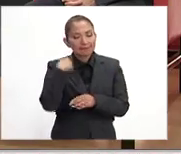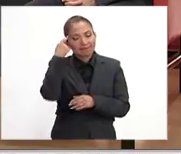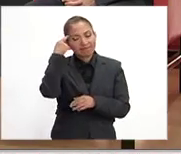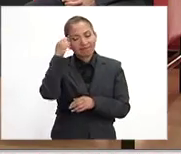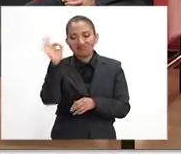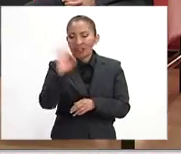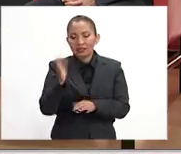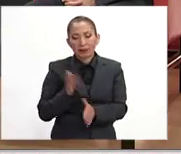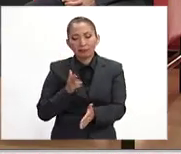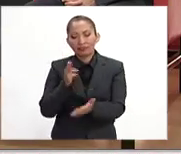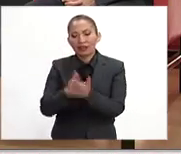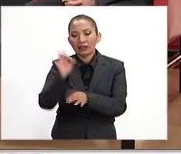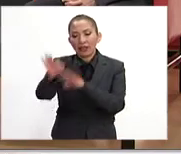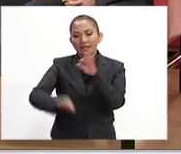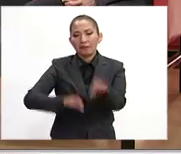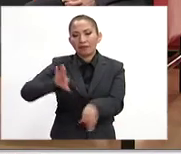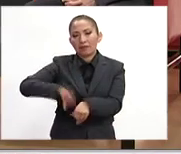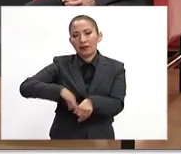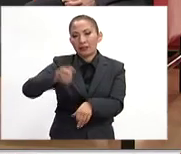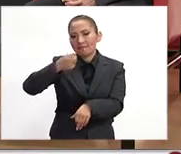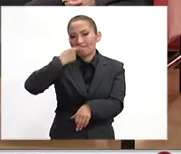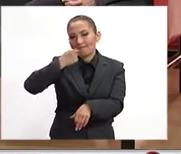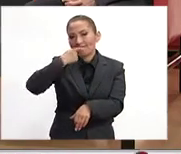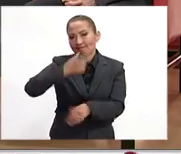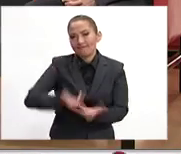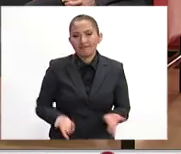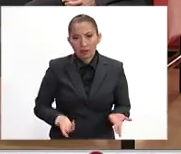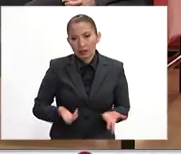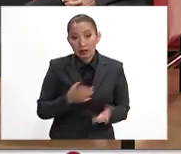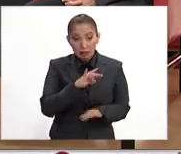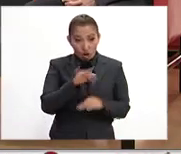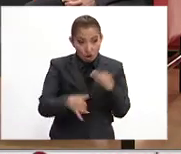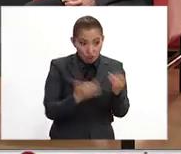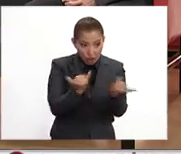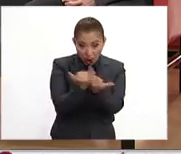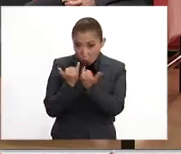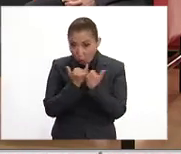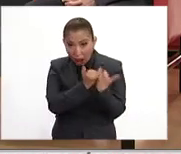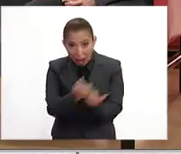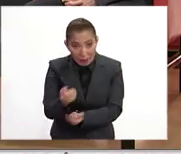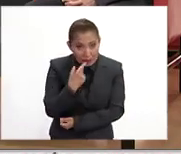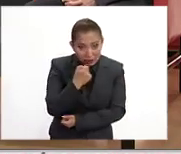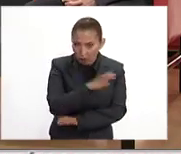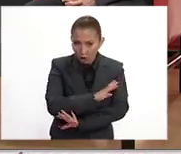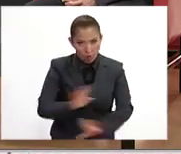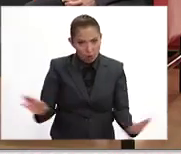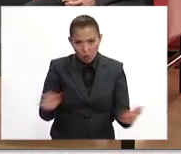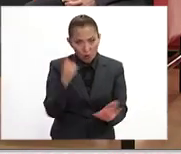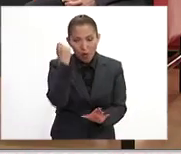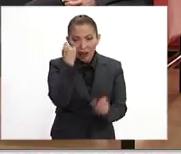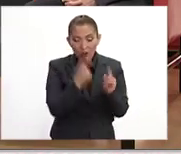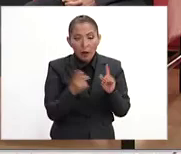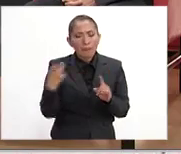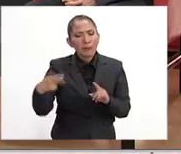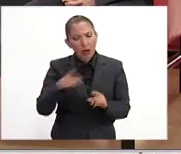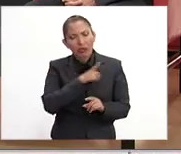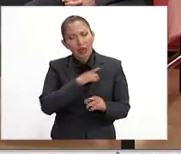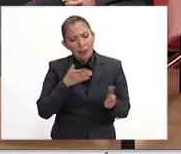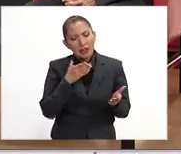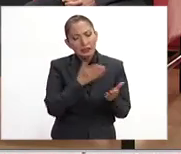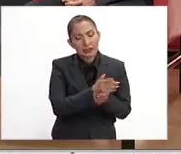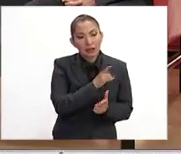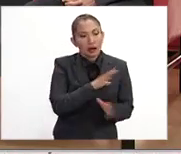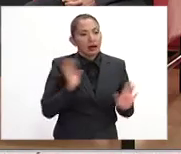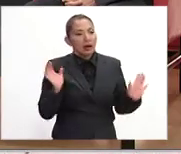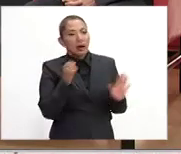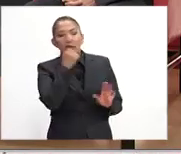considerar incorporar el tratamiento farmacológico. Pero no todos los casos se deben de medicar. Pero no hay que tenerle miedo a medicar.